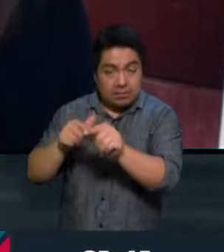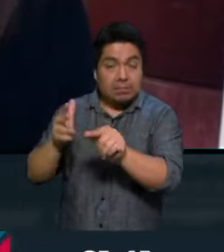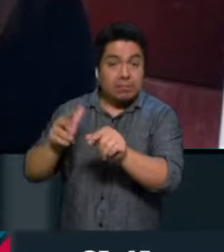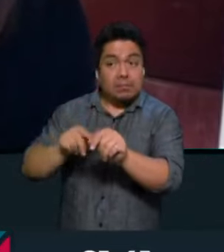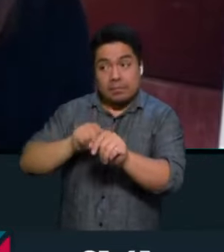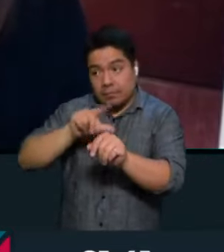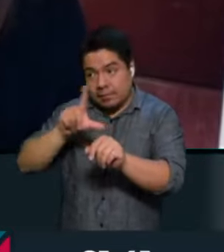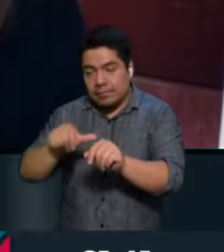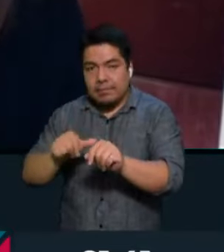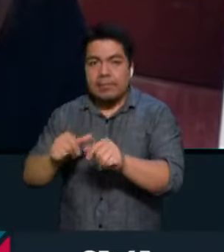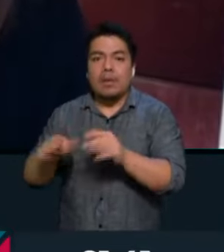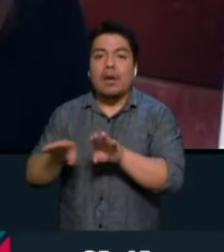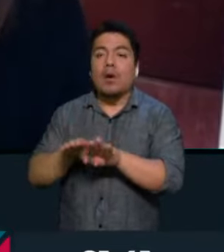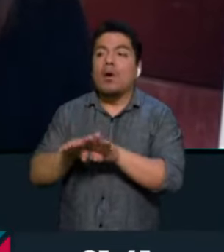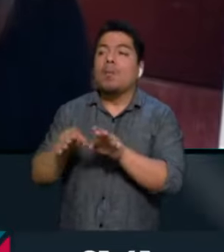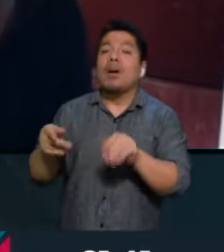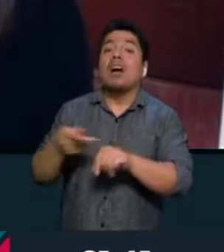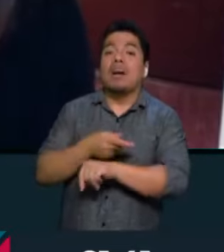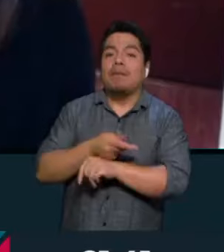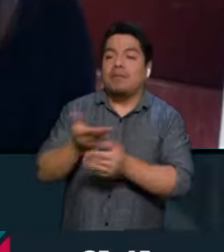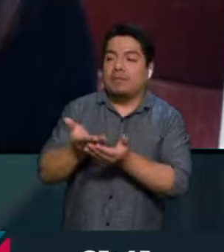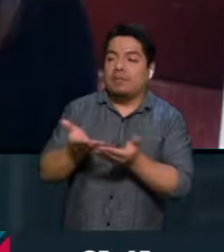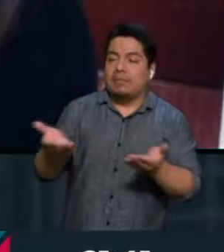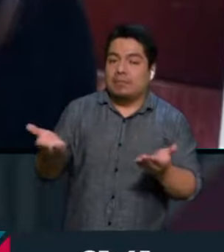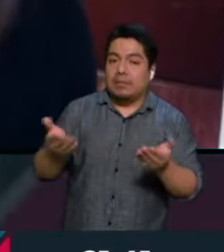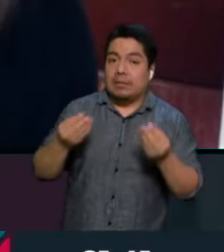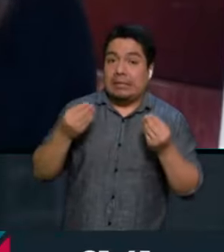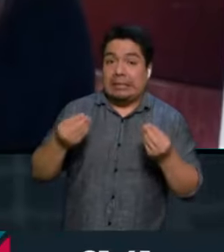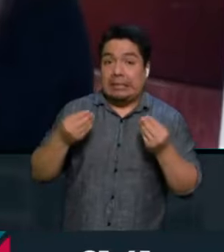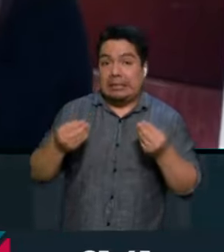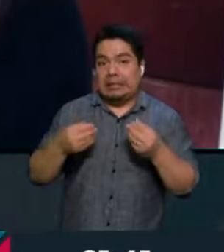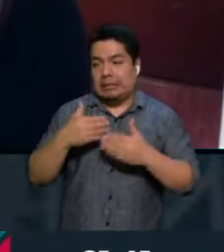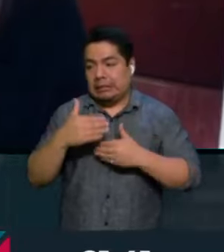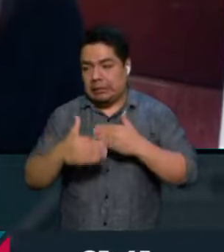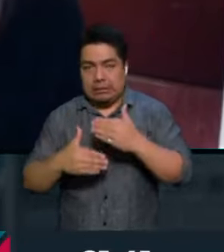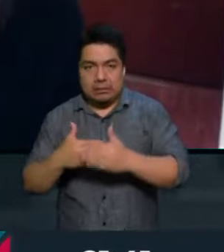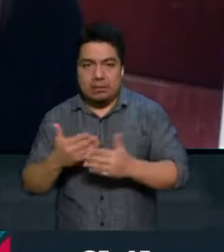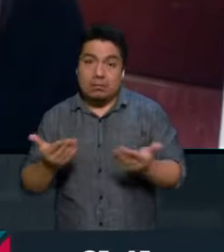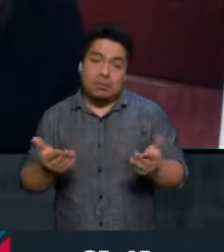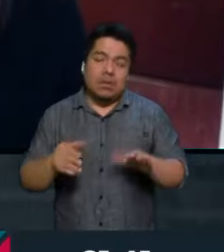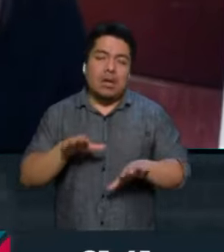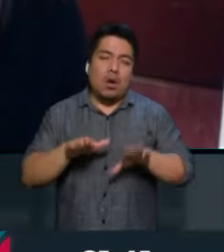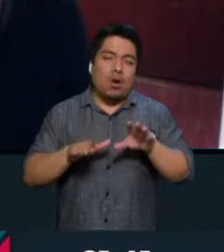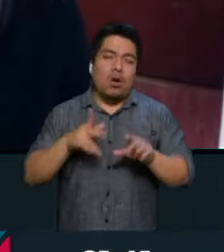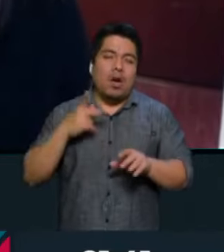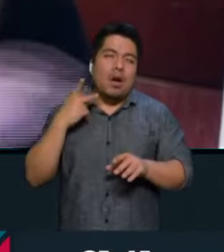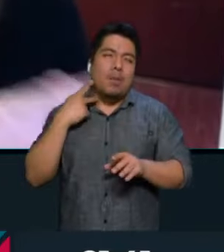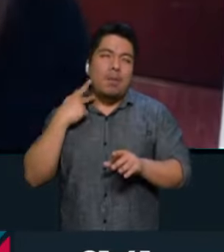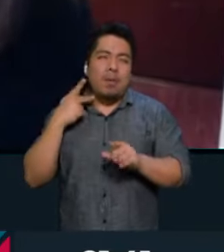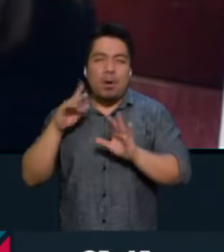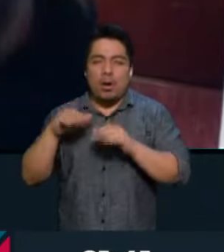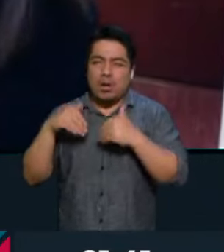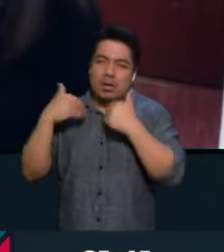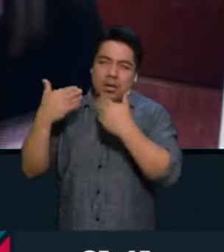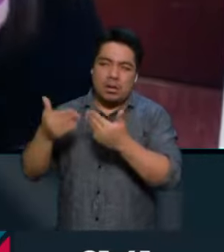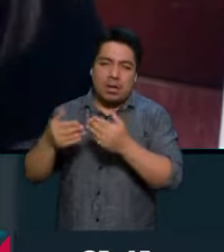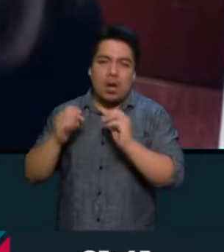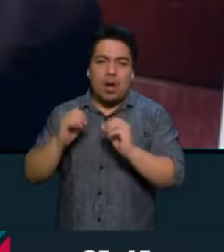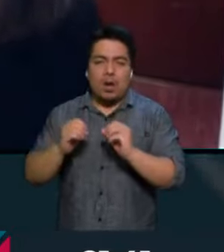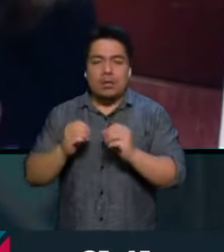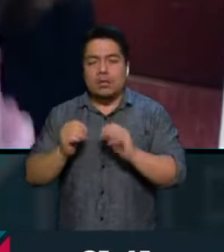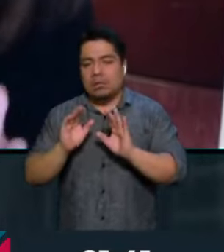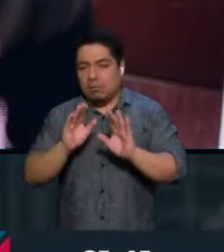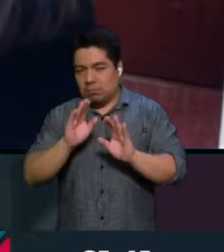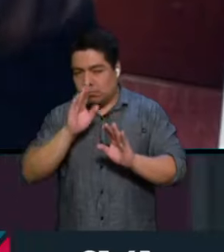se vislumbre ese escenario también tendrá mucho que ver, te digo, no tanto de política exterior, no lo